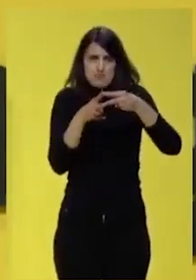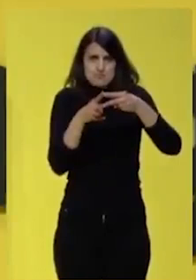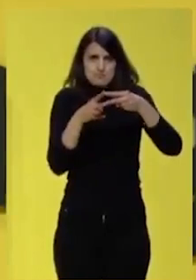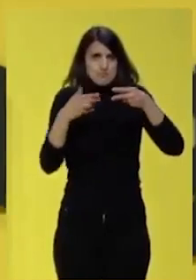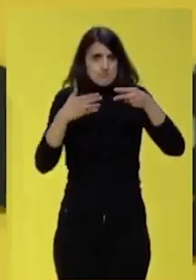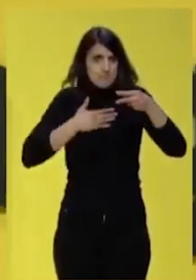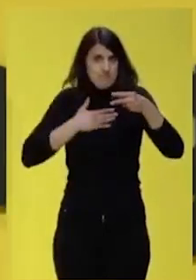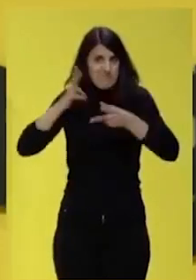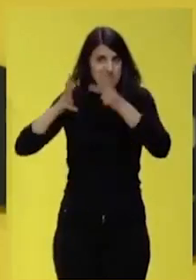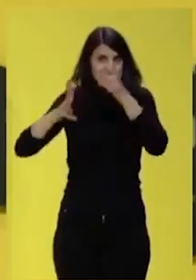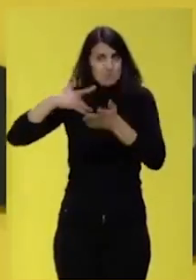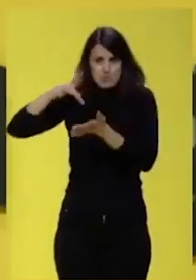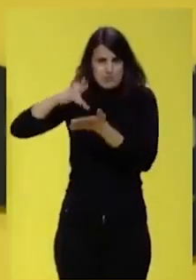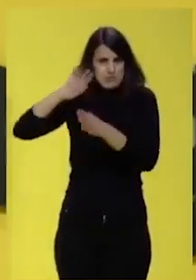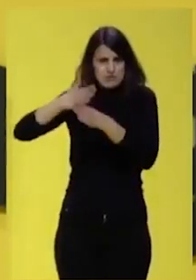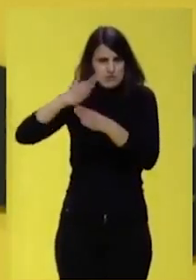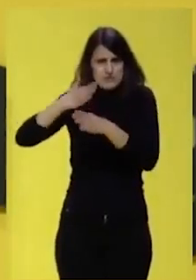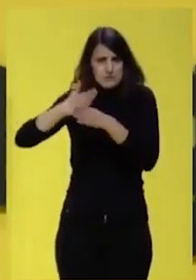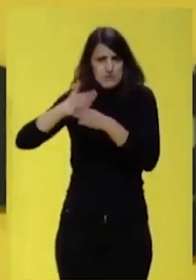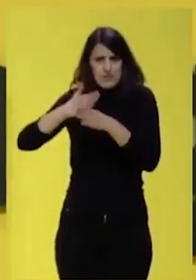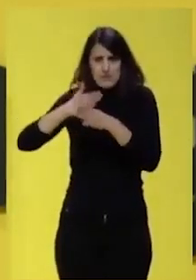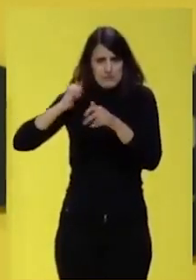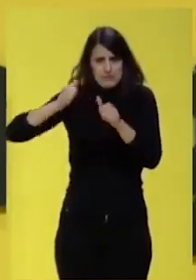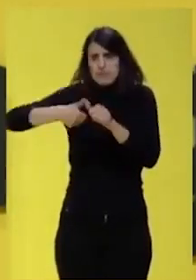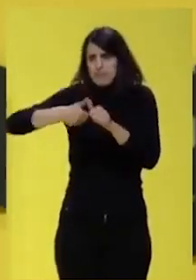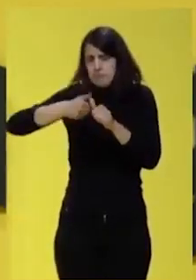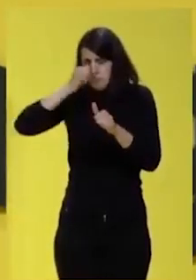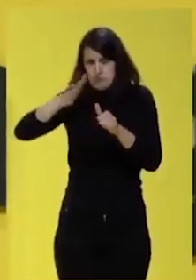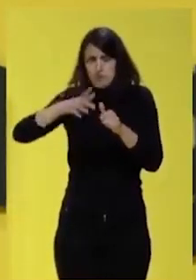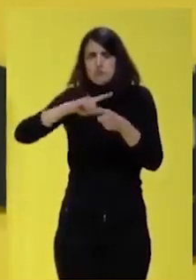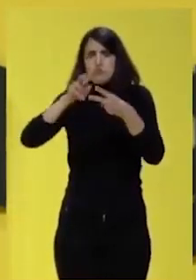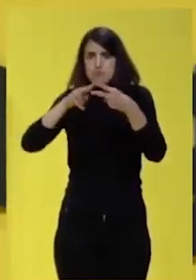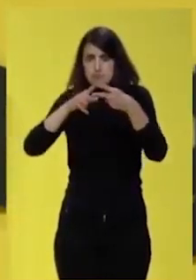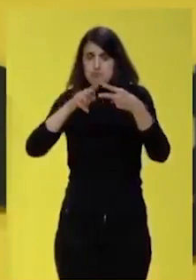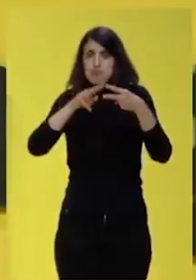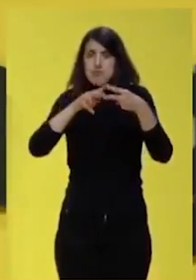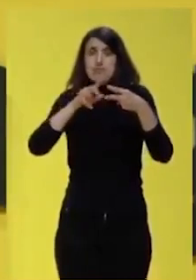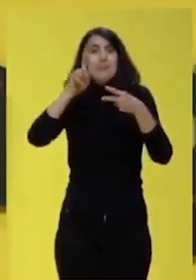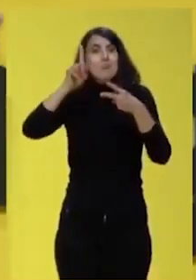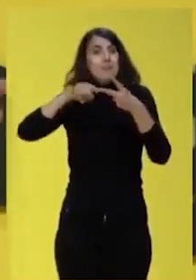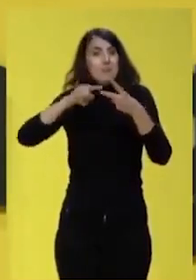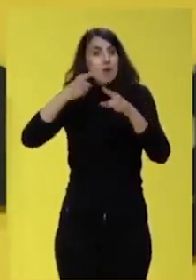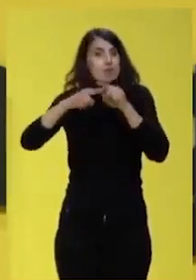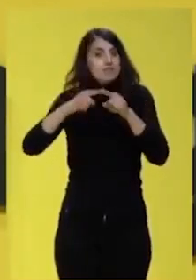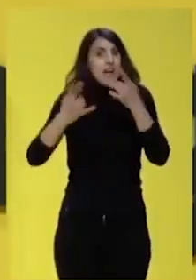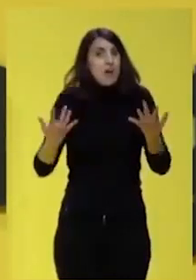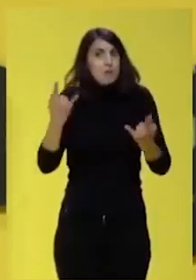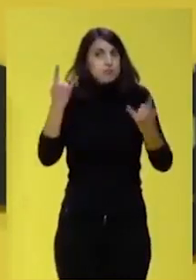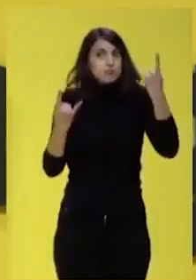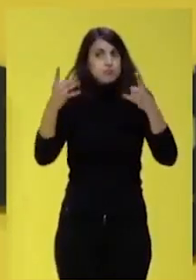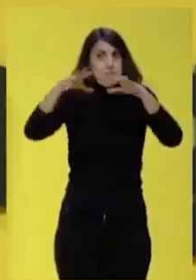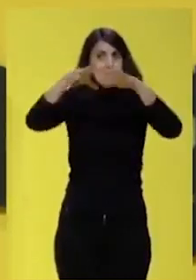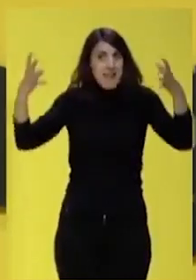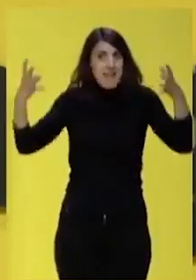menos, y a nosotros nos suceden siempre de manera permanente. Y luego hablaré, probablemente, de las cosas que están sucediendo en el